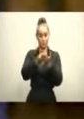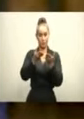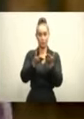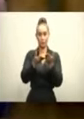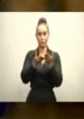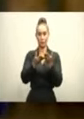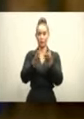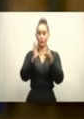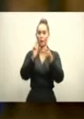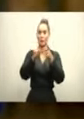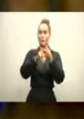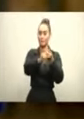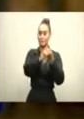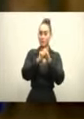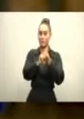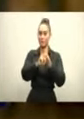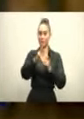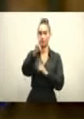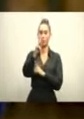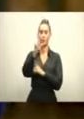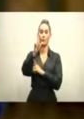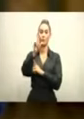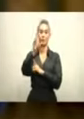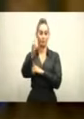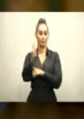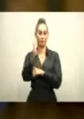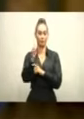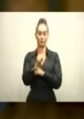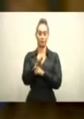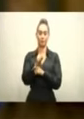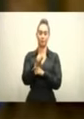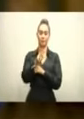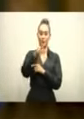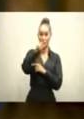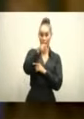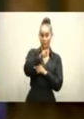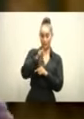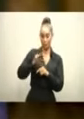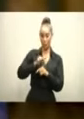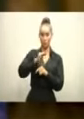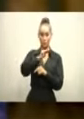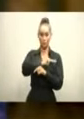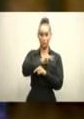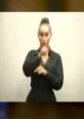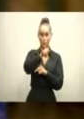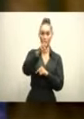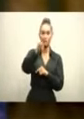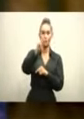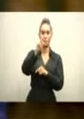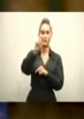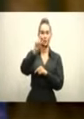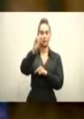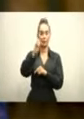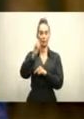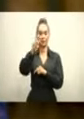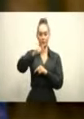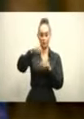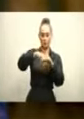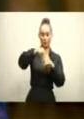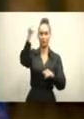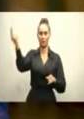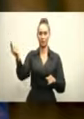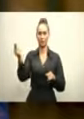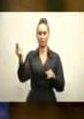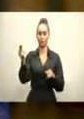PLD. Esta Cámara de Cuentas es parte de su blindaje y sus miembros ya deberían haber renunciado. Esa es la